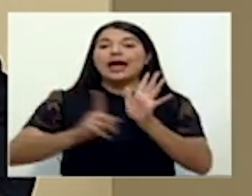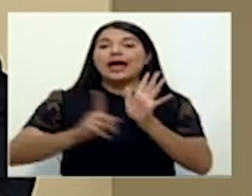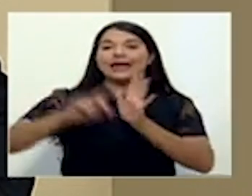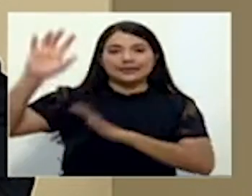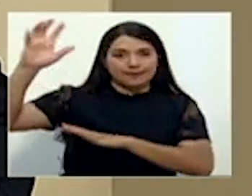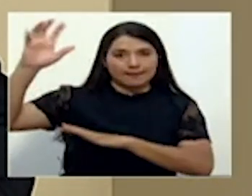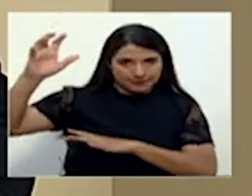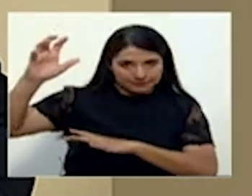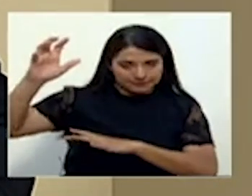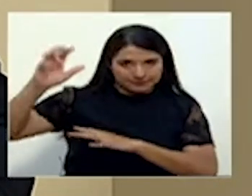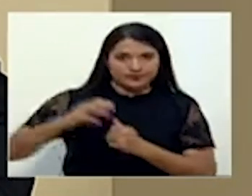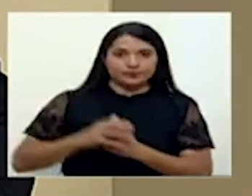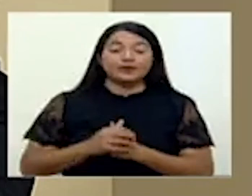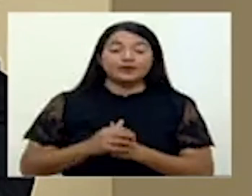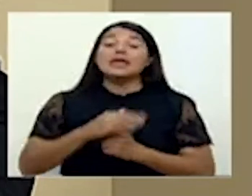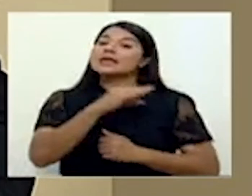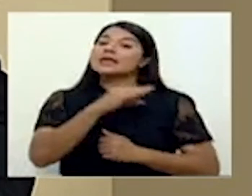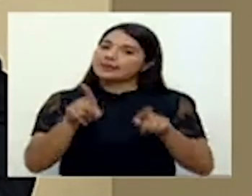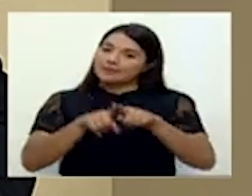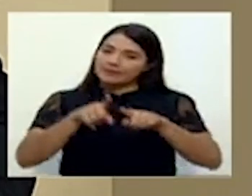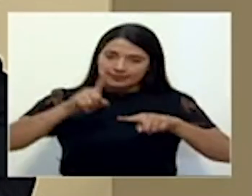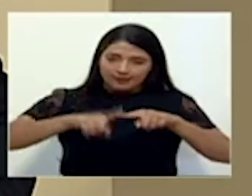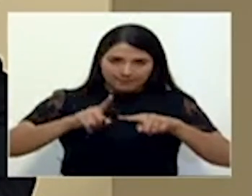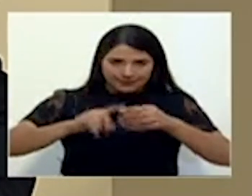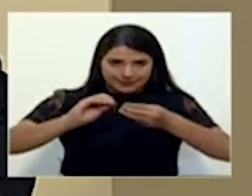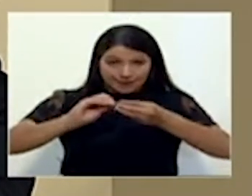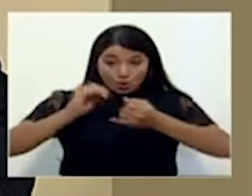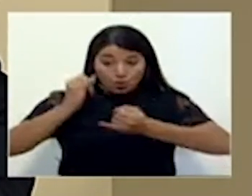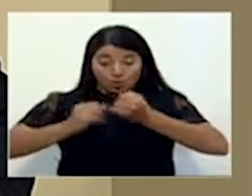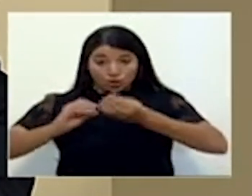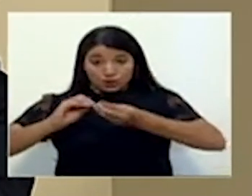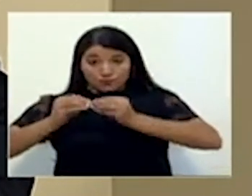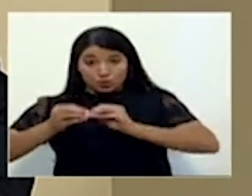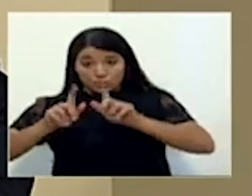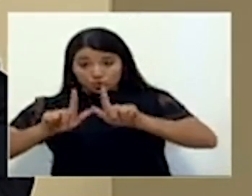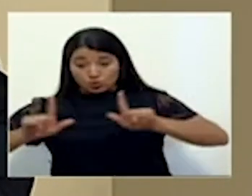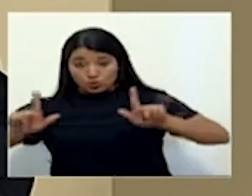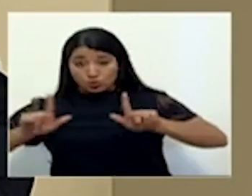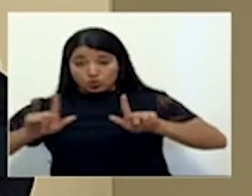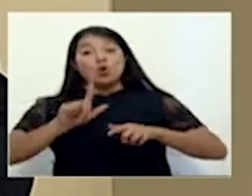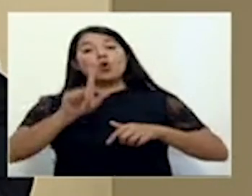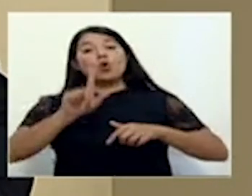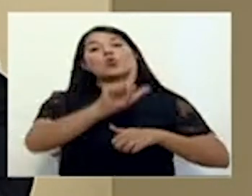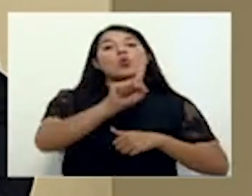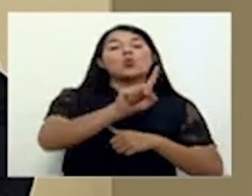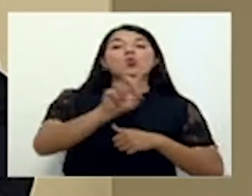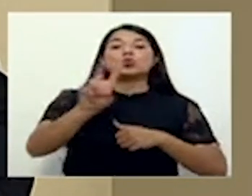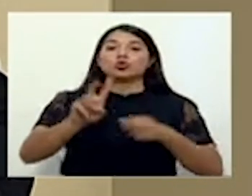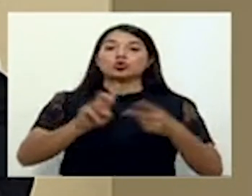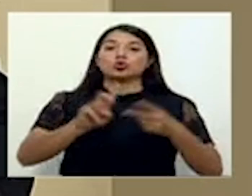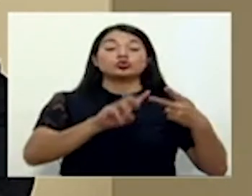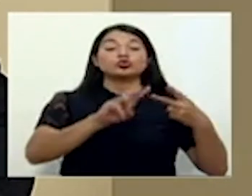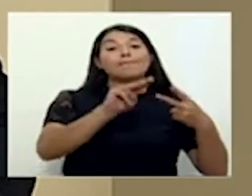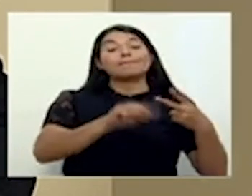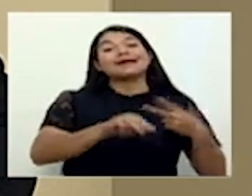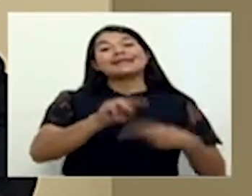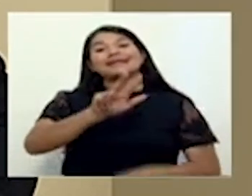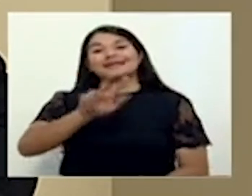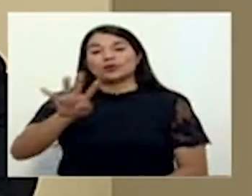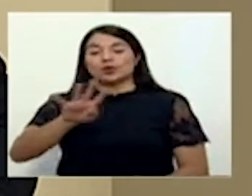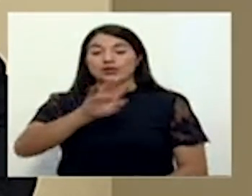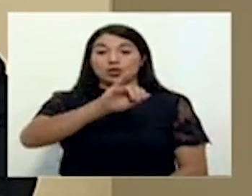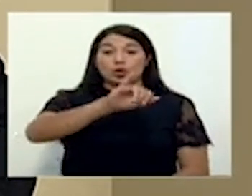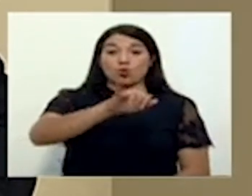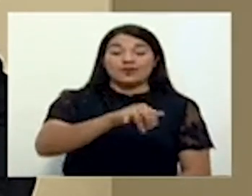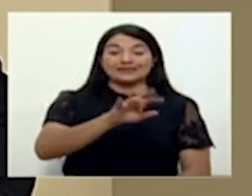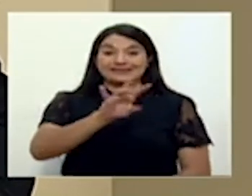especificaciones de placas, lunes no circulan, uno y dos, martes tres y cuatro, miércoles cinco y seis, jueves